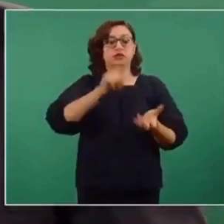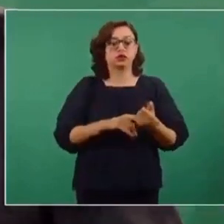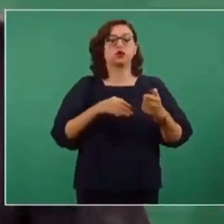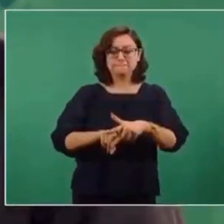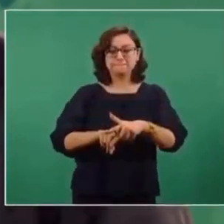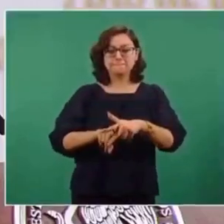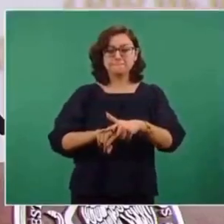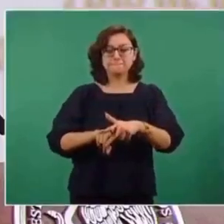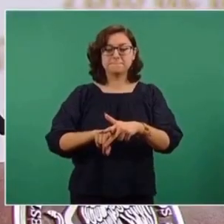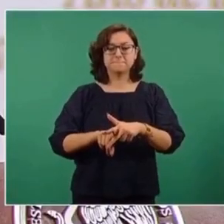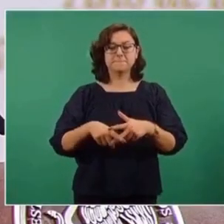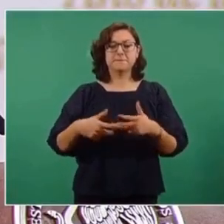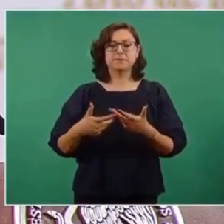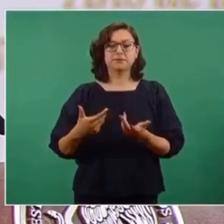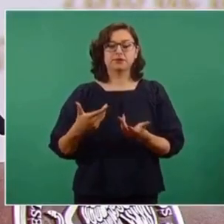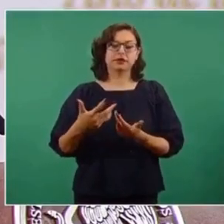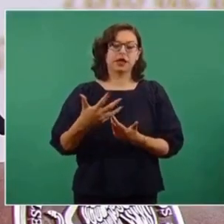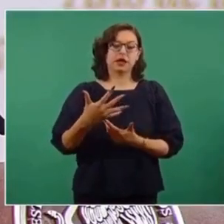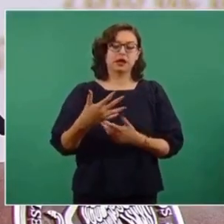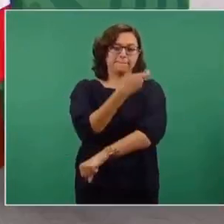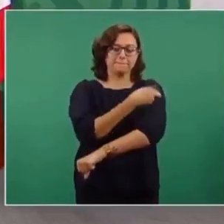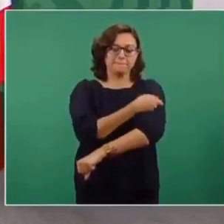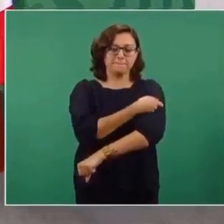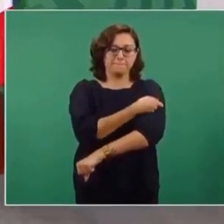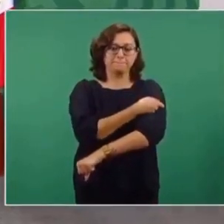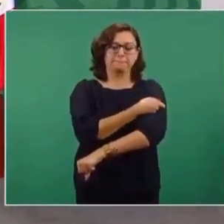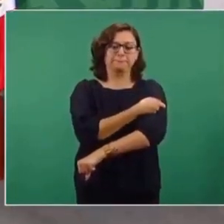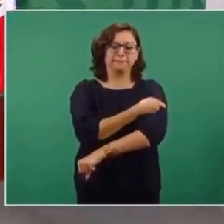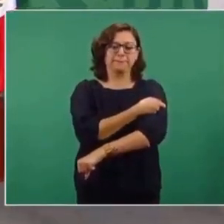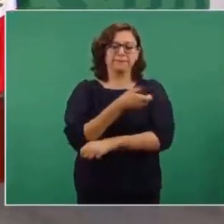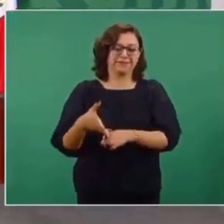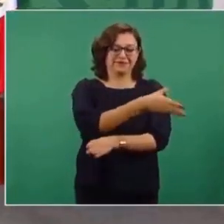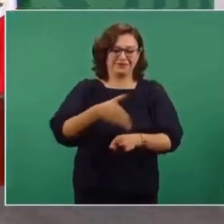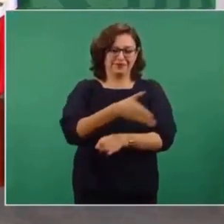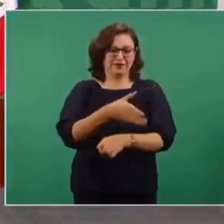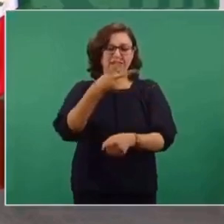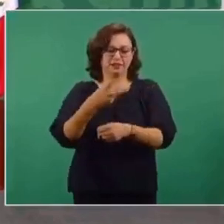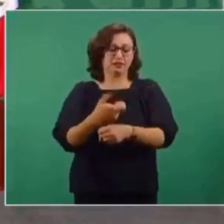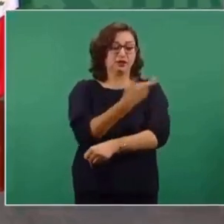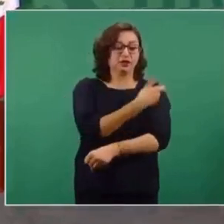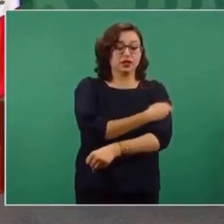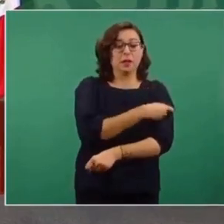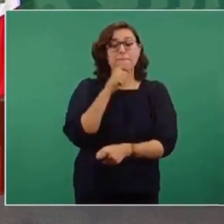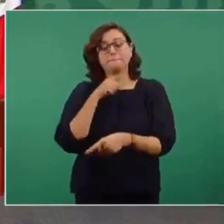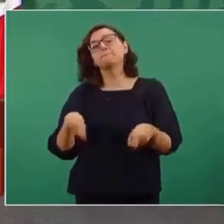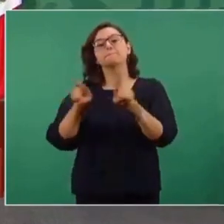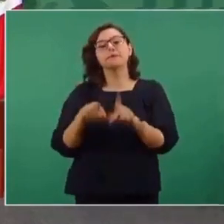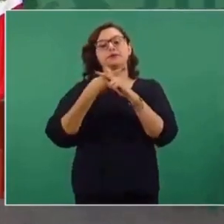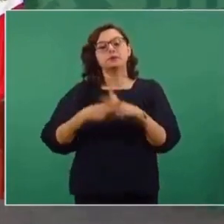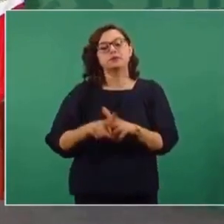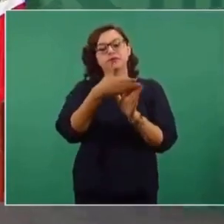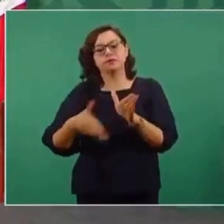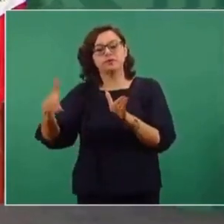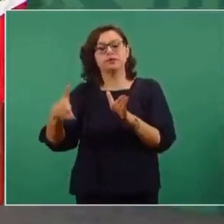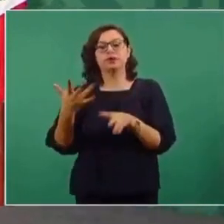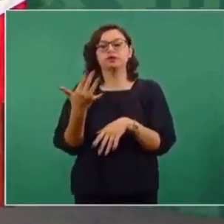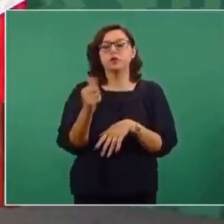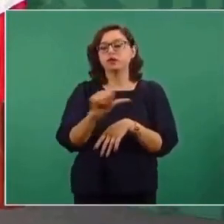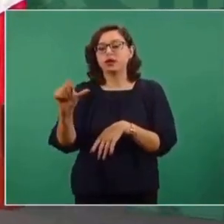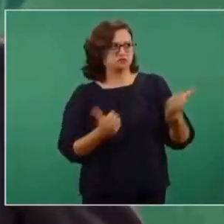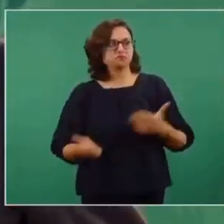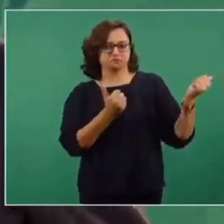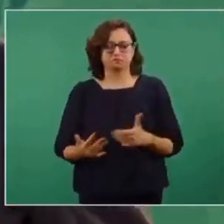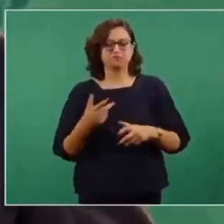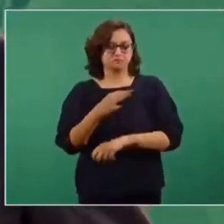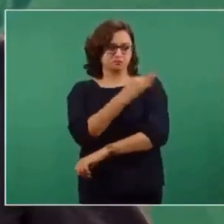un centro educativo. El 15 al 20 de este mes. Y vamos a iniciar la vacunación de la población de 50 a 60